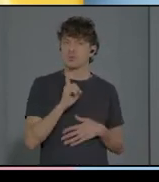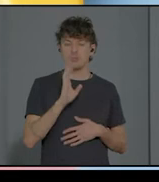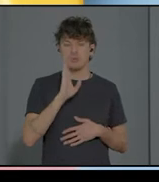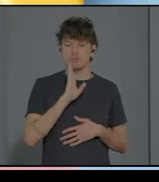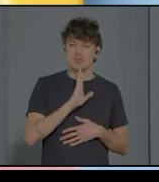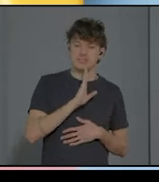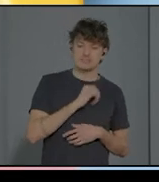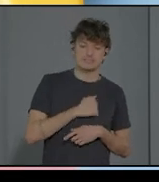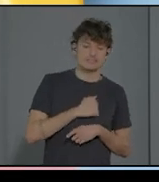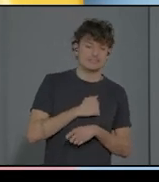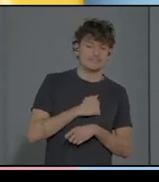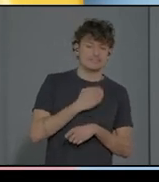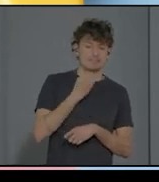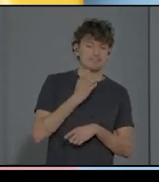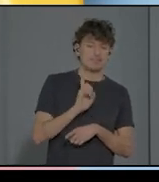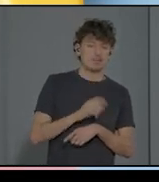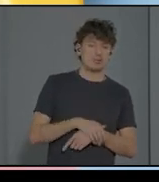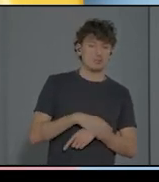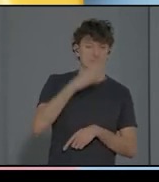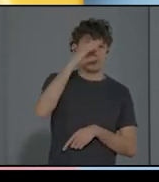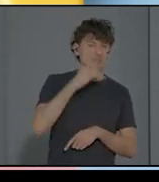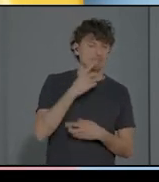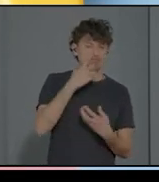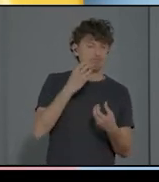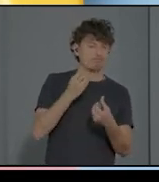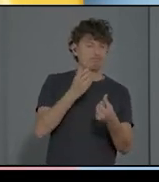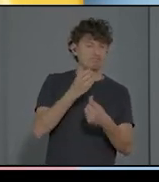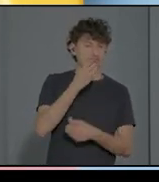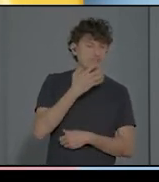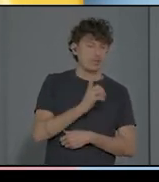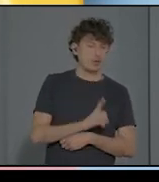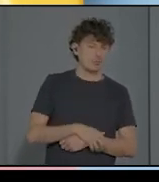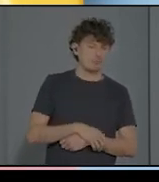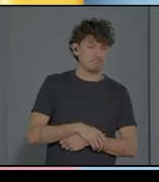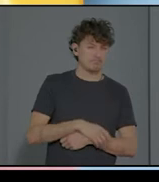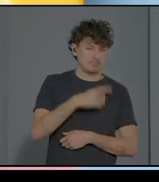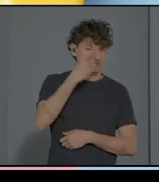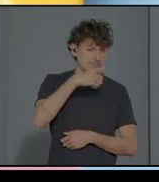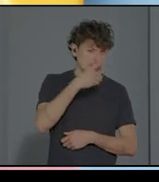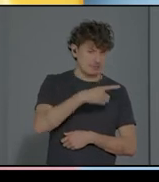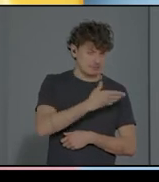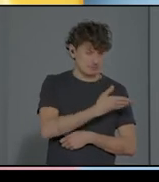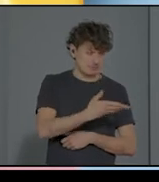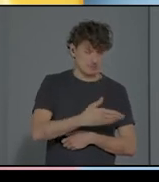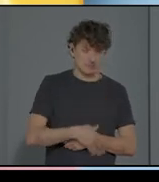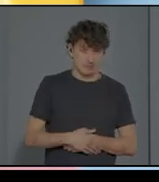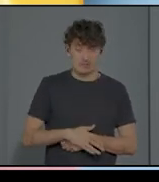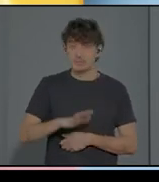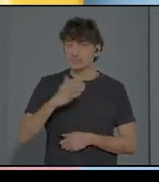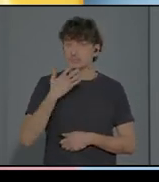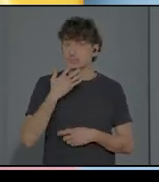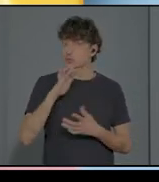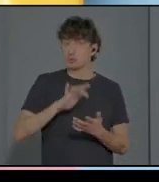padre también, pues si la reacción es buena. Por lo tanto, cuando suceden unas cosas, pues pensáis que hay que